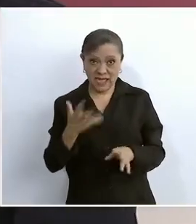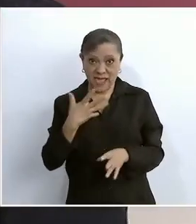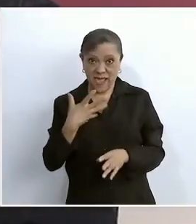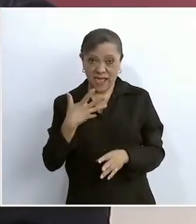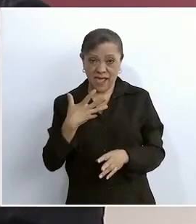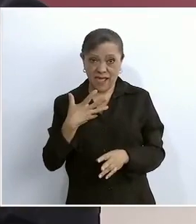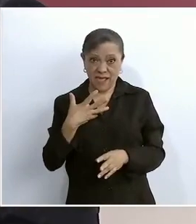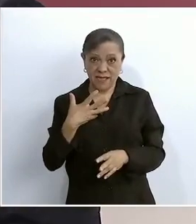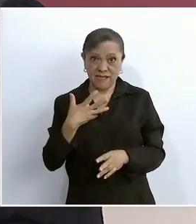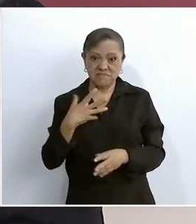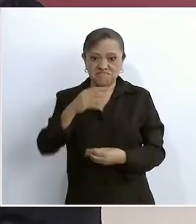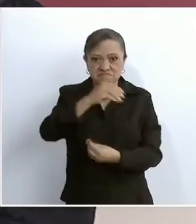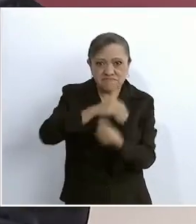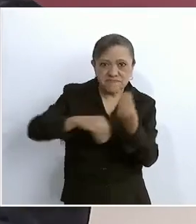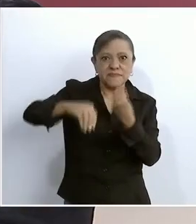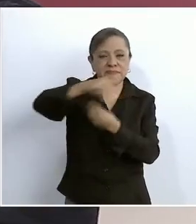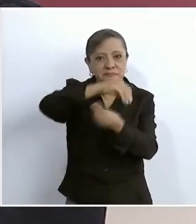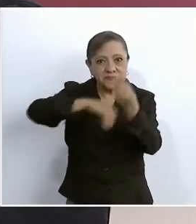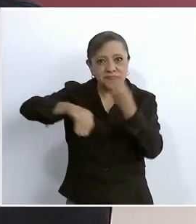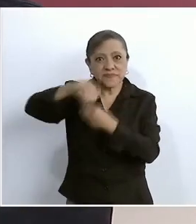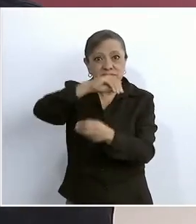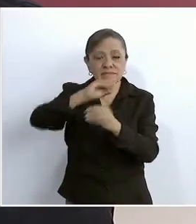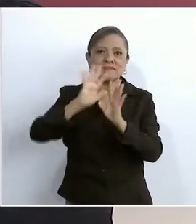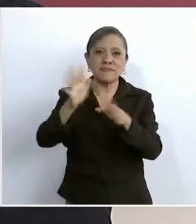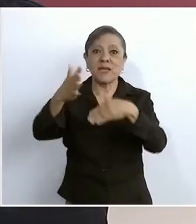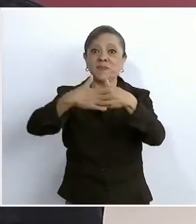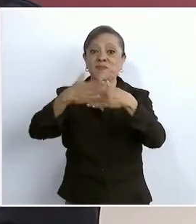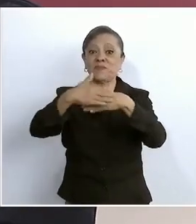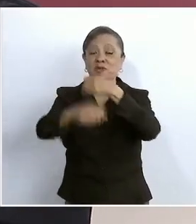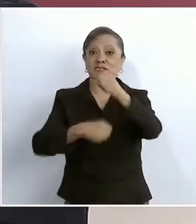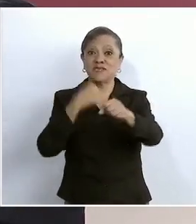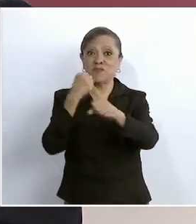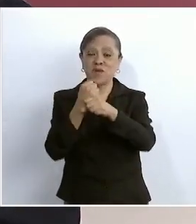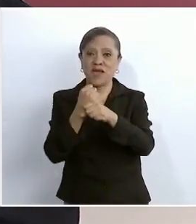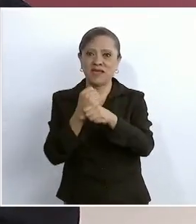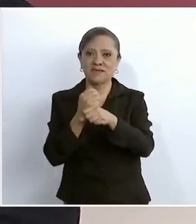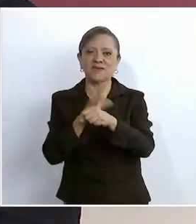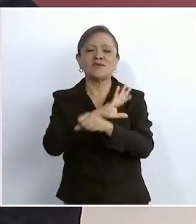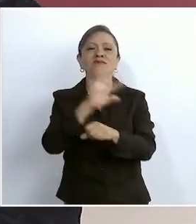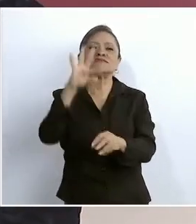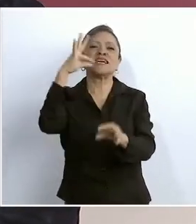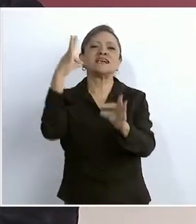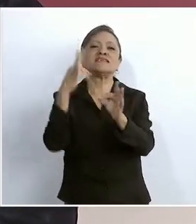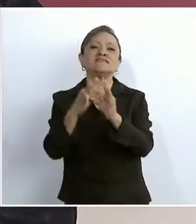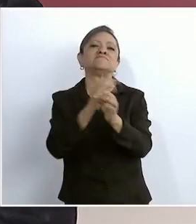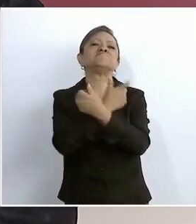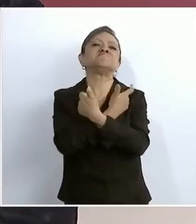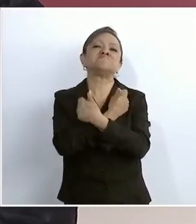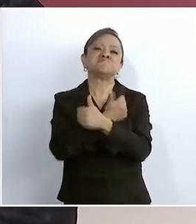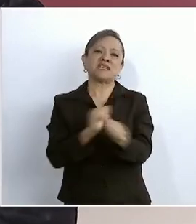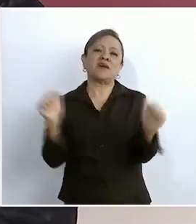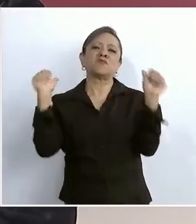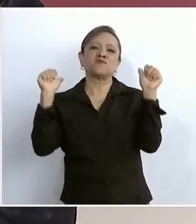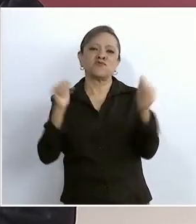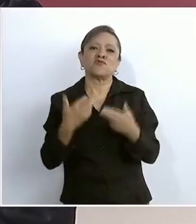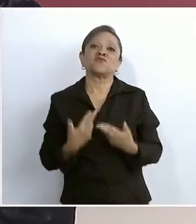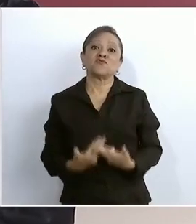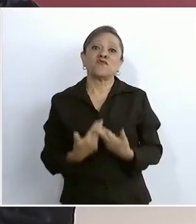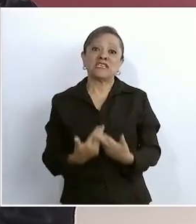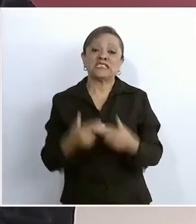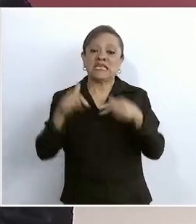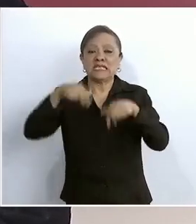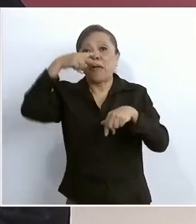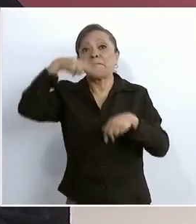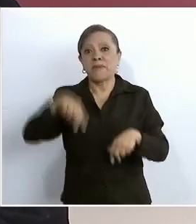refinación ya el año próximo vamos a ser completamente autosuficientes, vamos